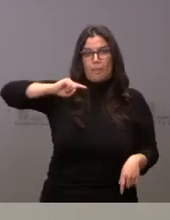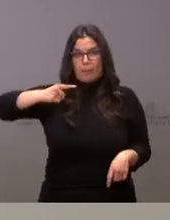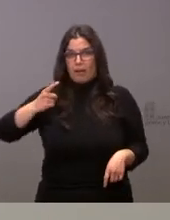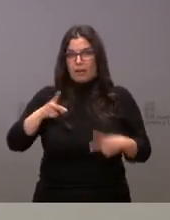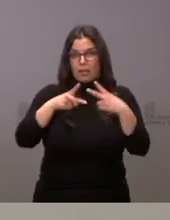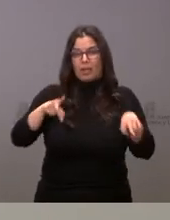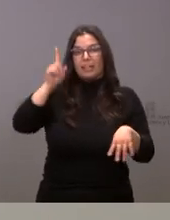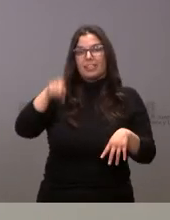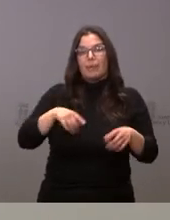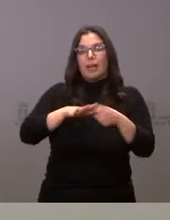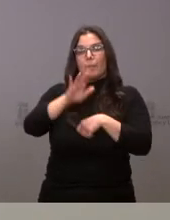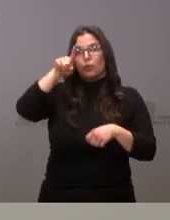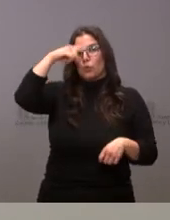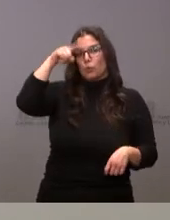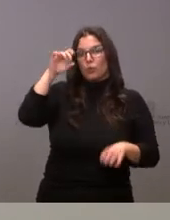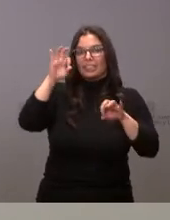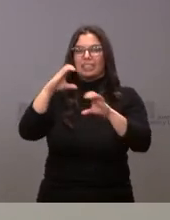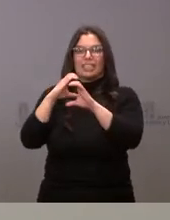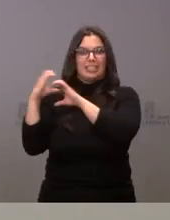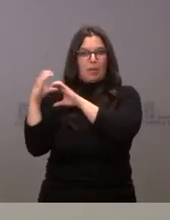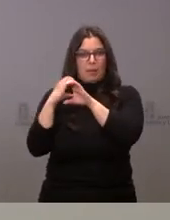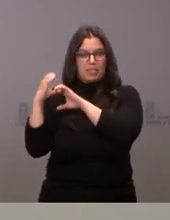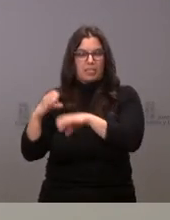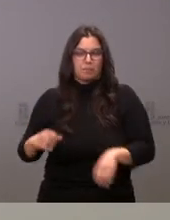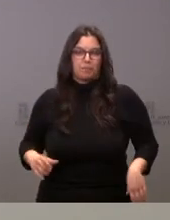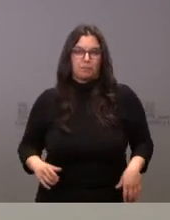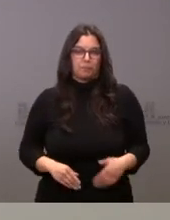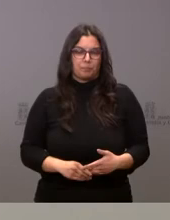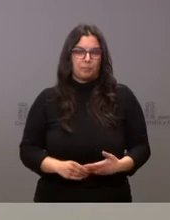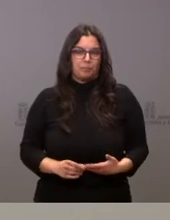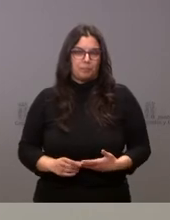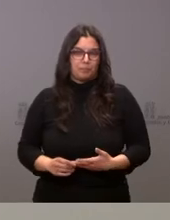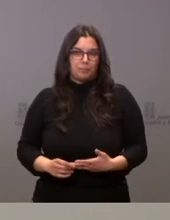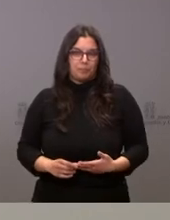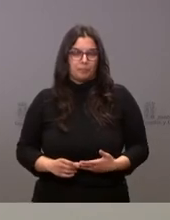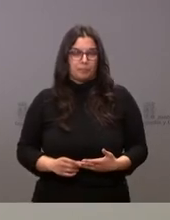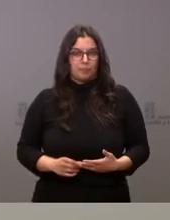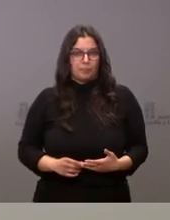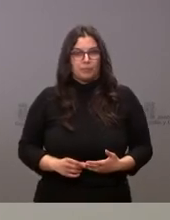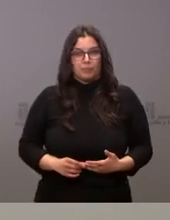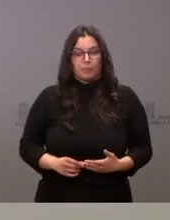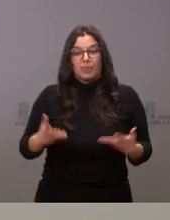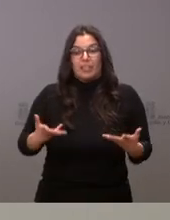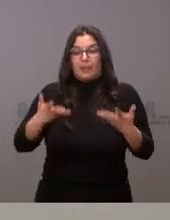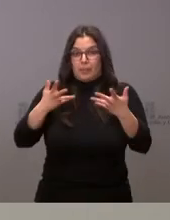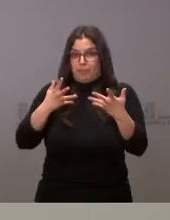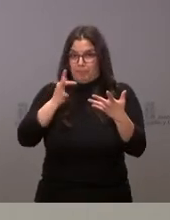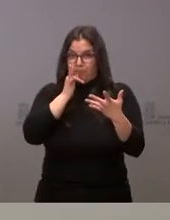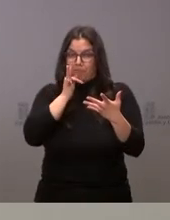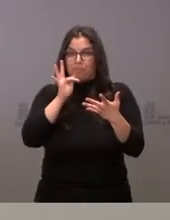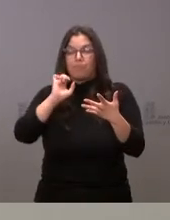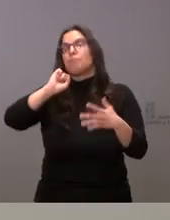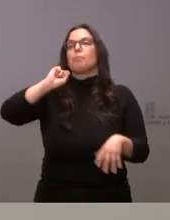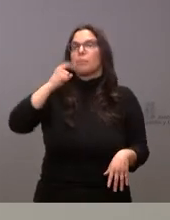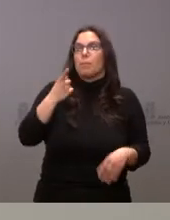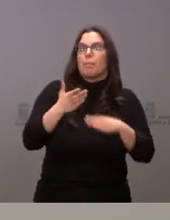el ámbito cultural y de la Semana Santa en nuestra comunidad autónoma. Antes de estar a disposición de todos ustedes para las preguntas,